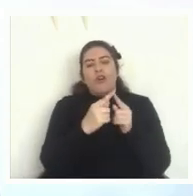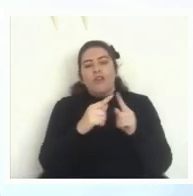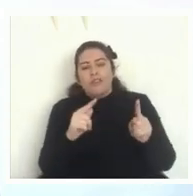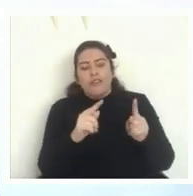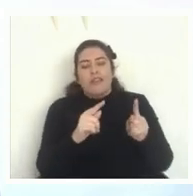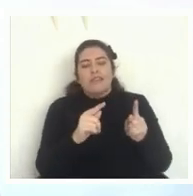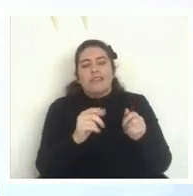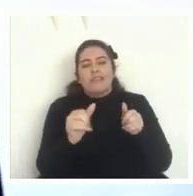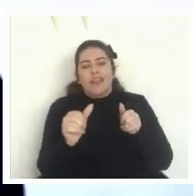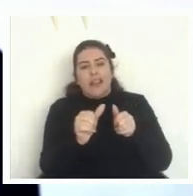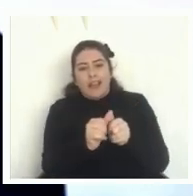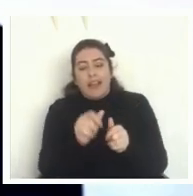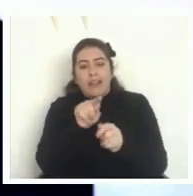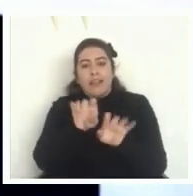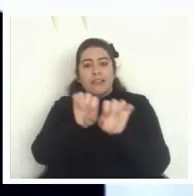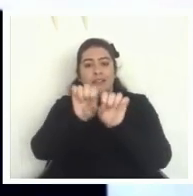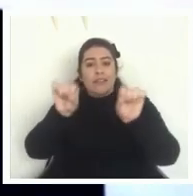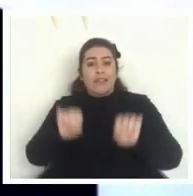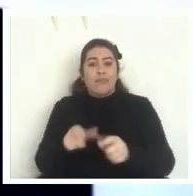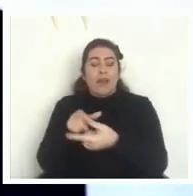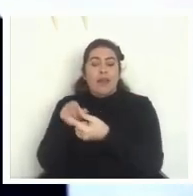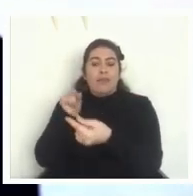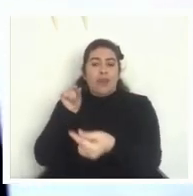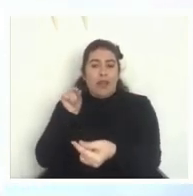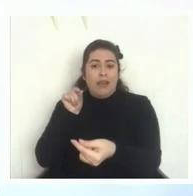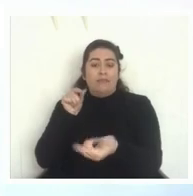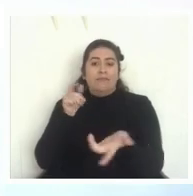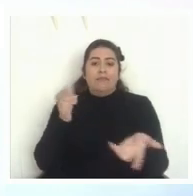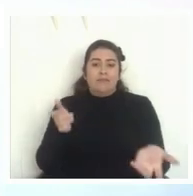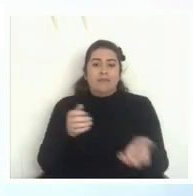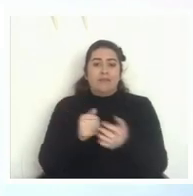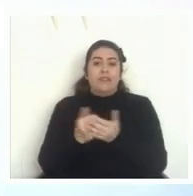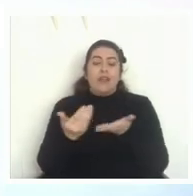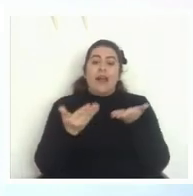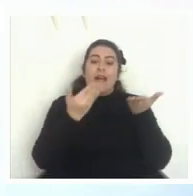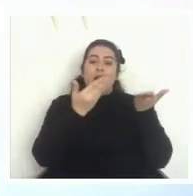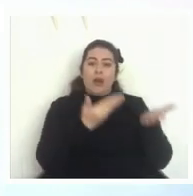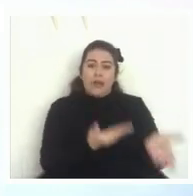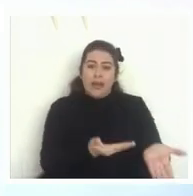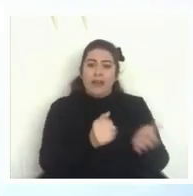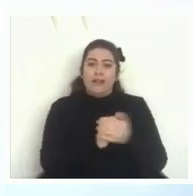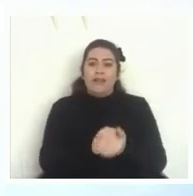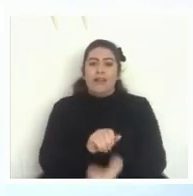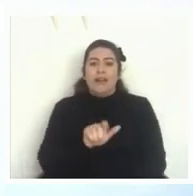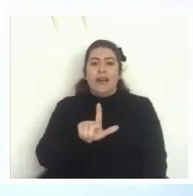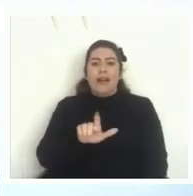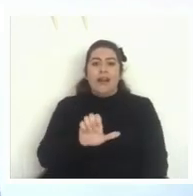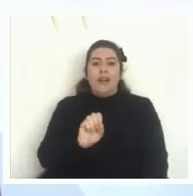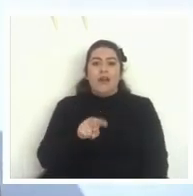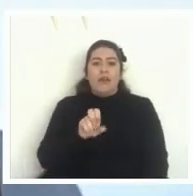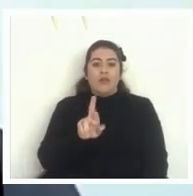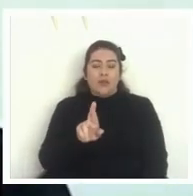en el sistema nacional entonces le dejamos la palabra a Leonor y después a Daniel